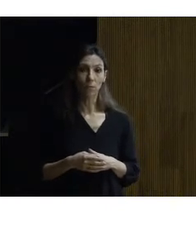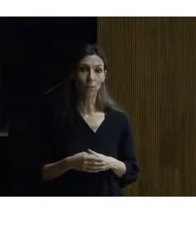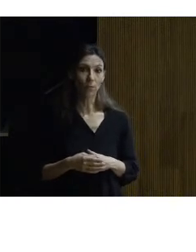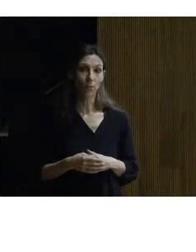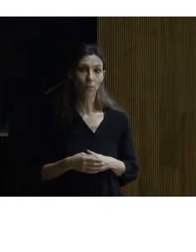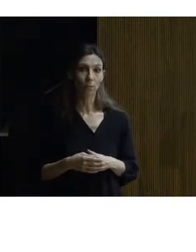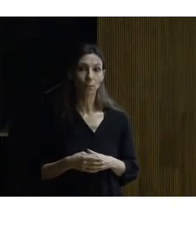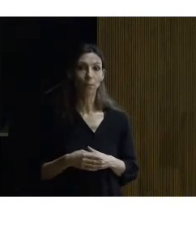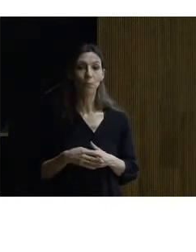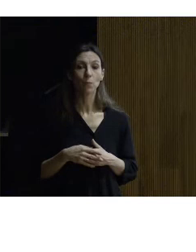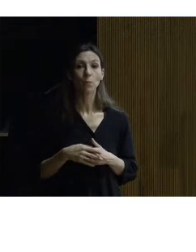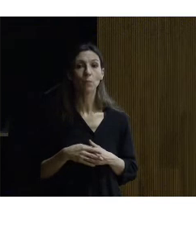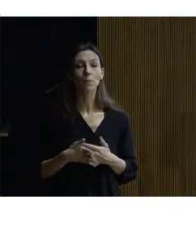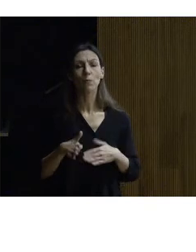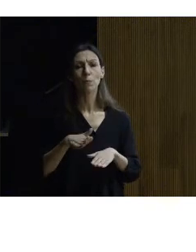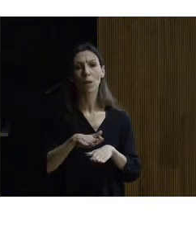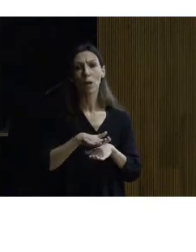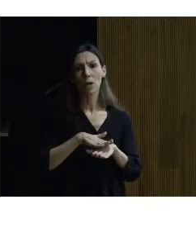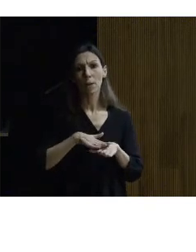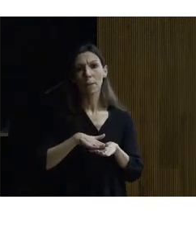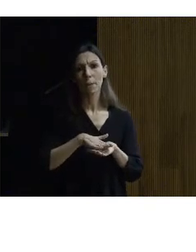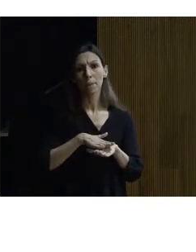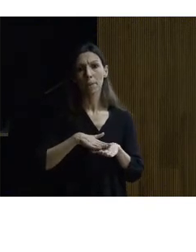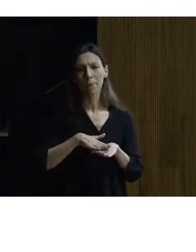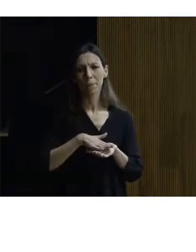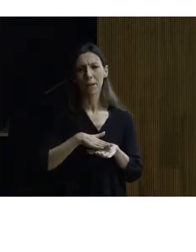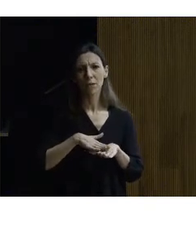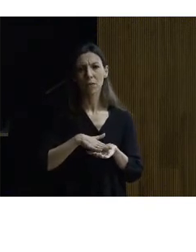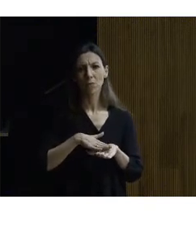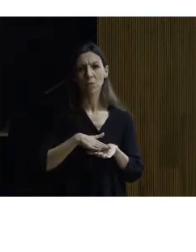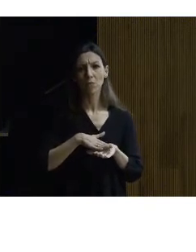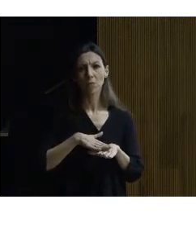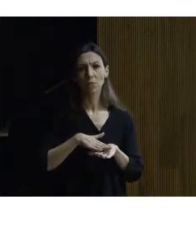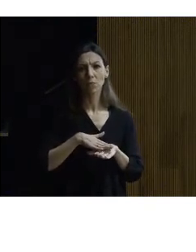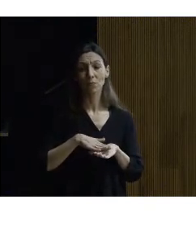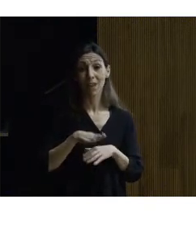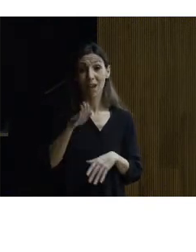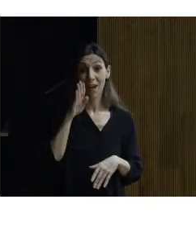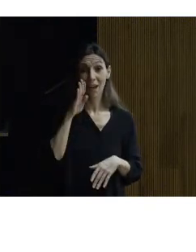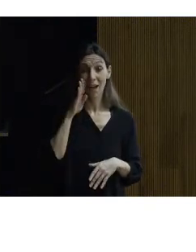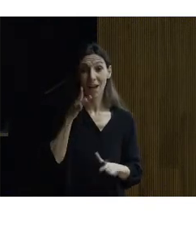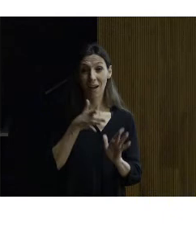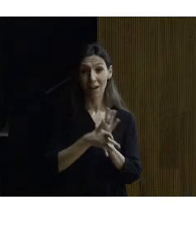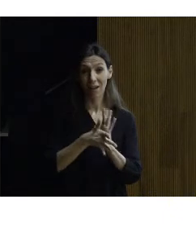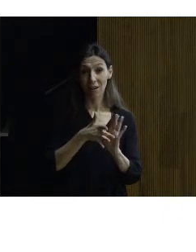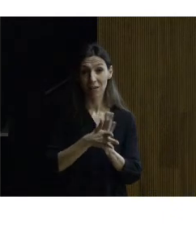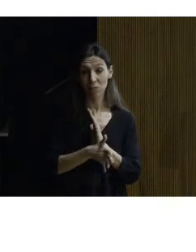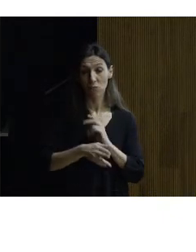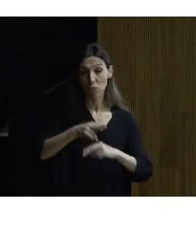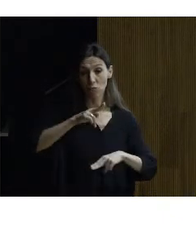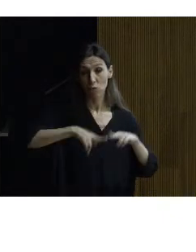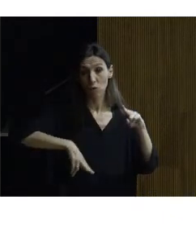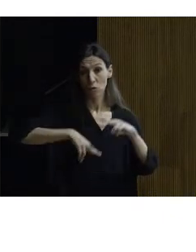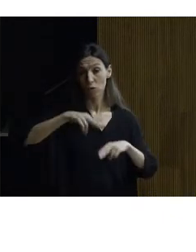en el pollete perdón en el terrado a que me he referido antes construyeron